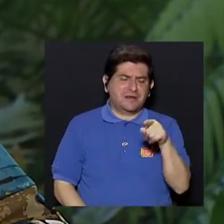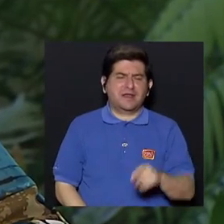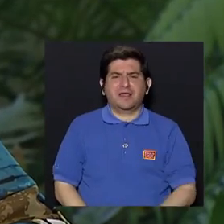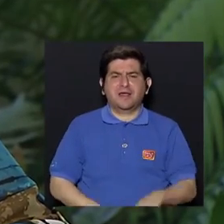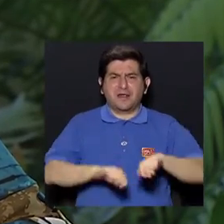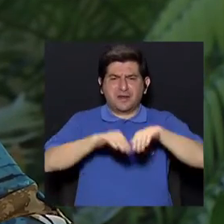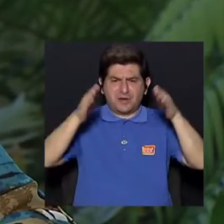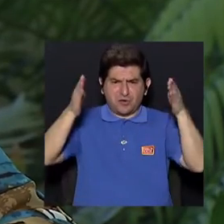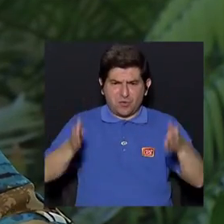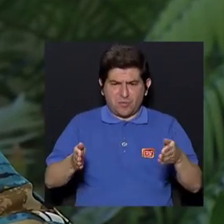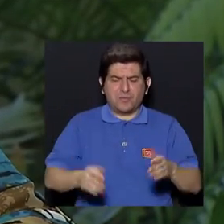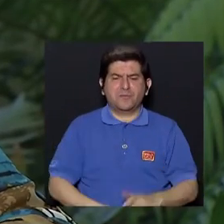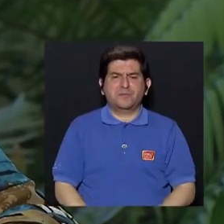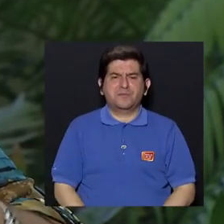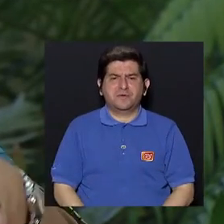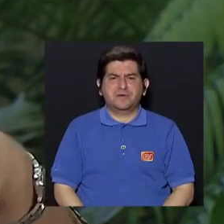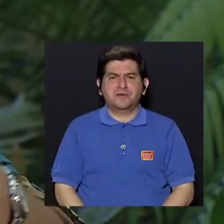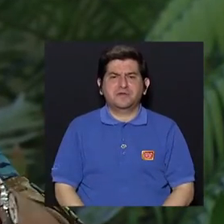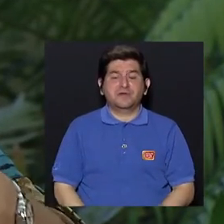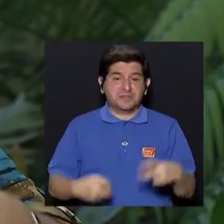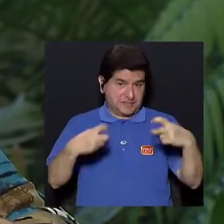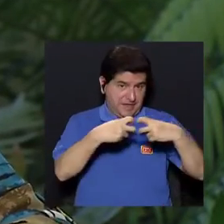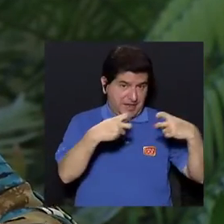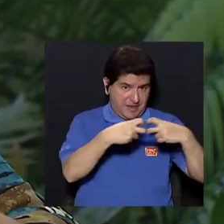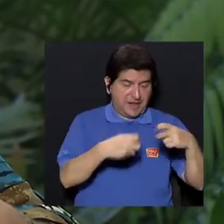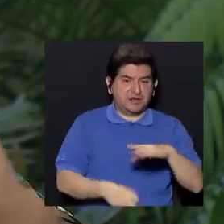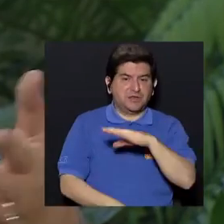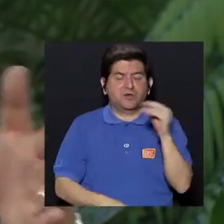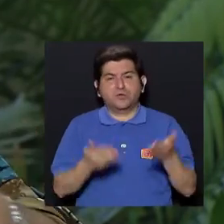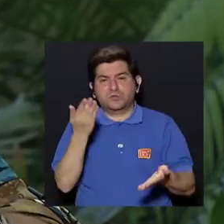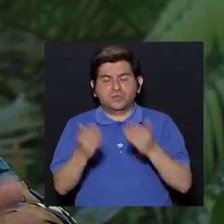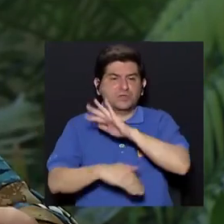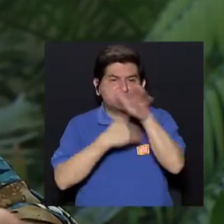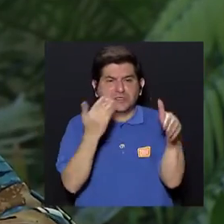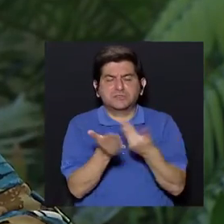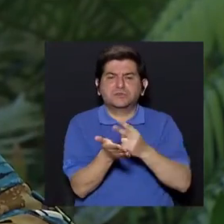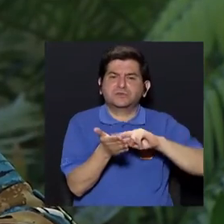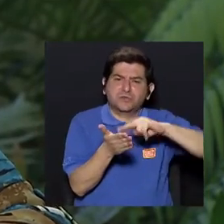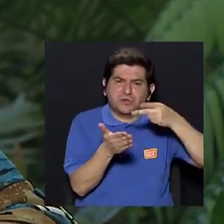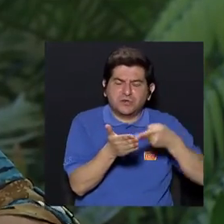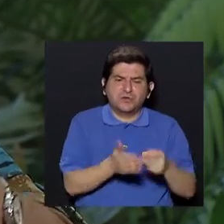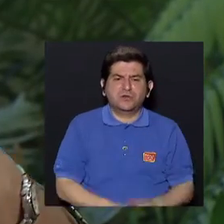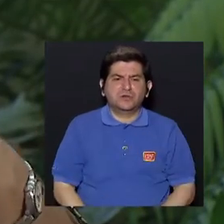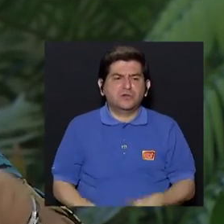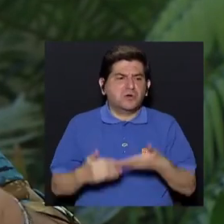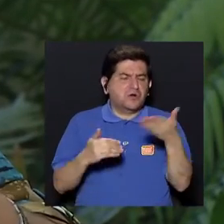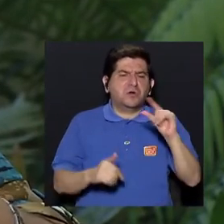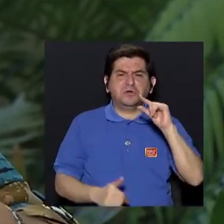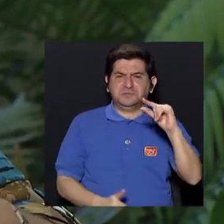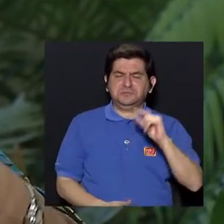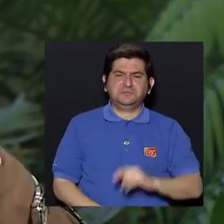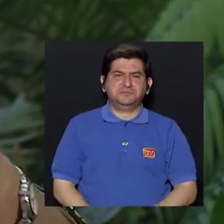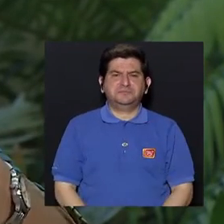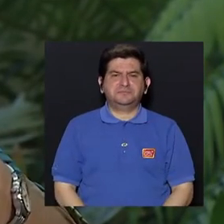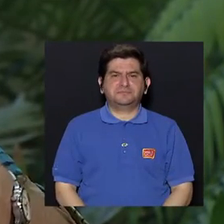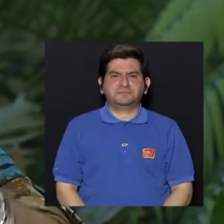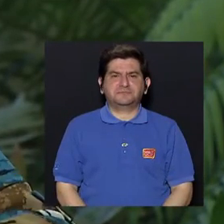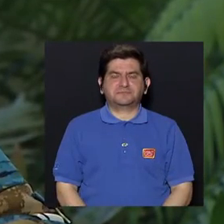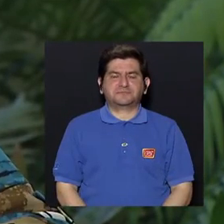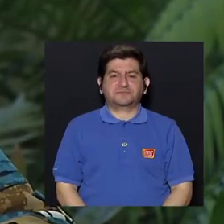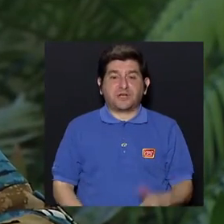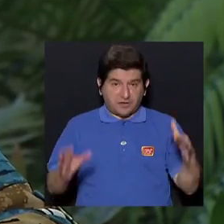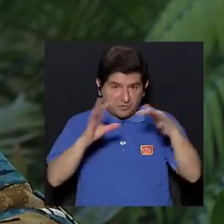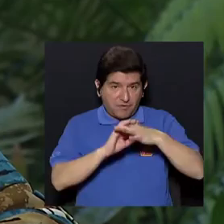lo que se conoce como línea marrón, ¿verdad? Que este línea, digamos, todo lo que son enseres pequeños, ¿verdad? Este,